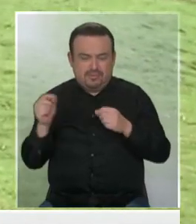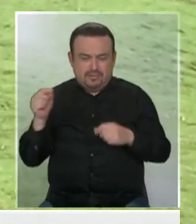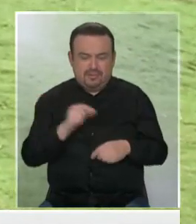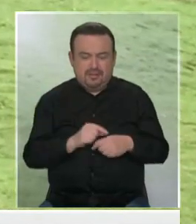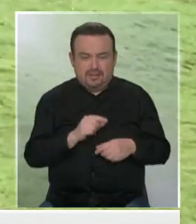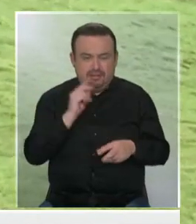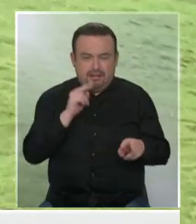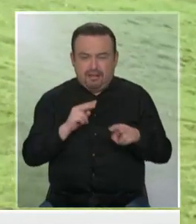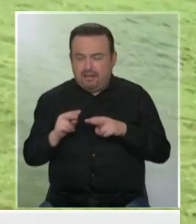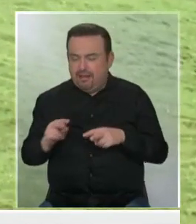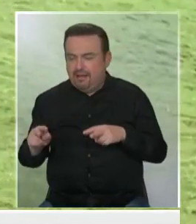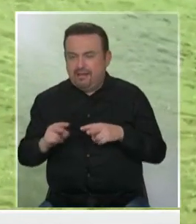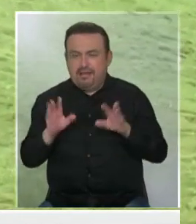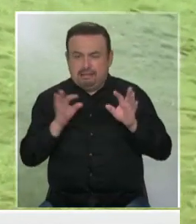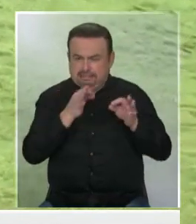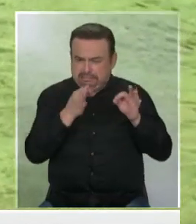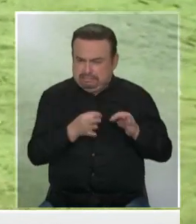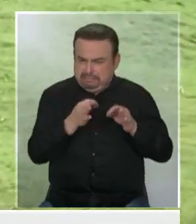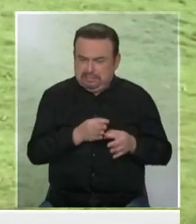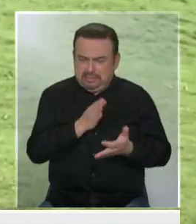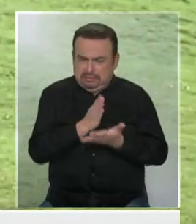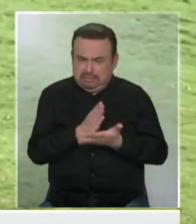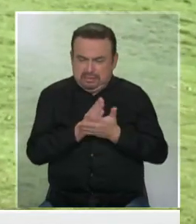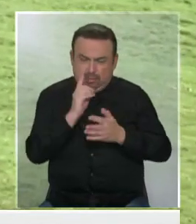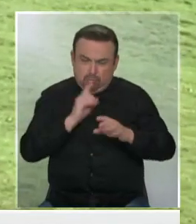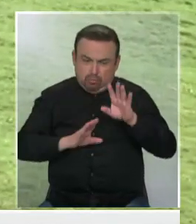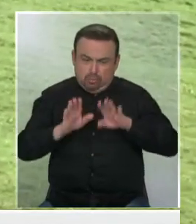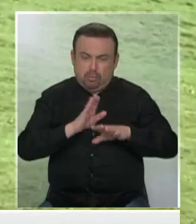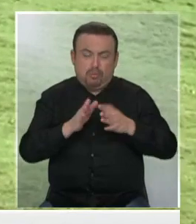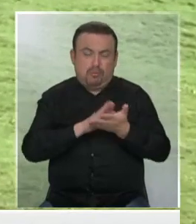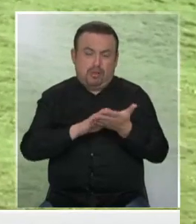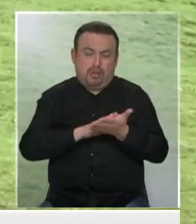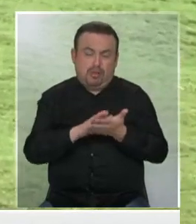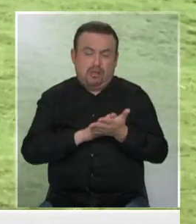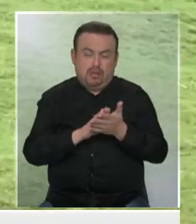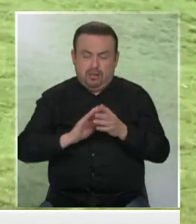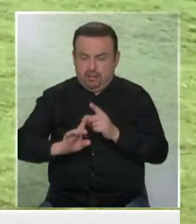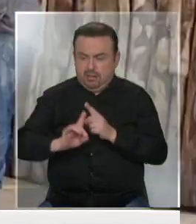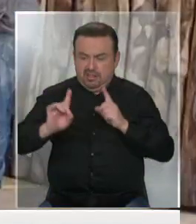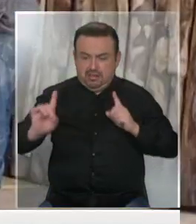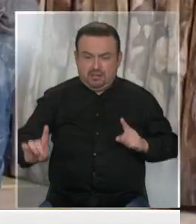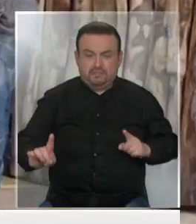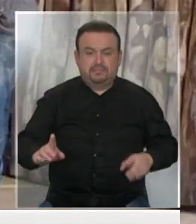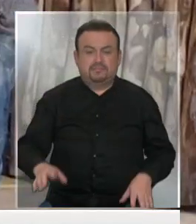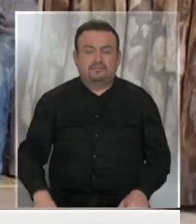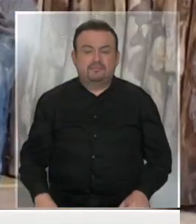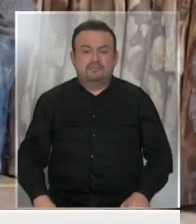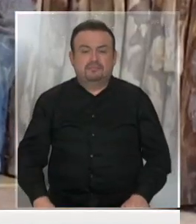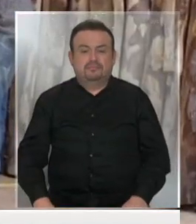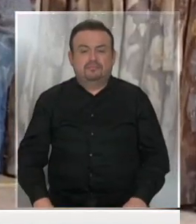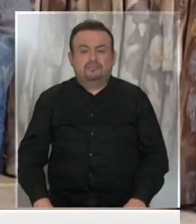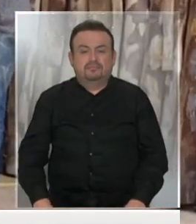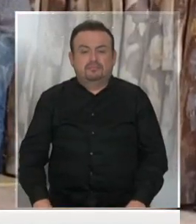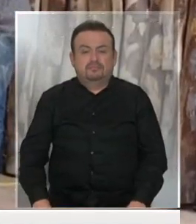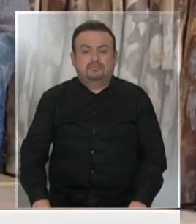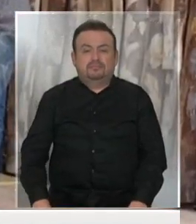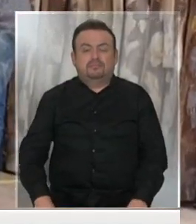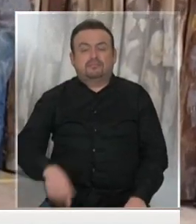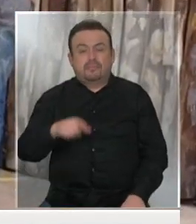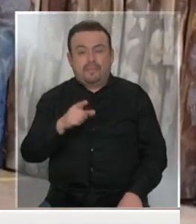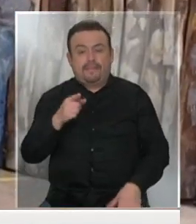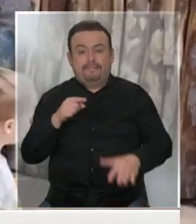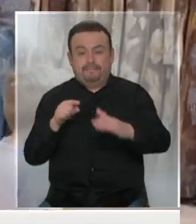recinto, obviamente bajo estrictas medidas de prevención, como por ejemplo, respetando el distanciamiento entre una persona y otra,